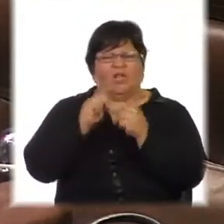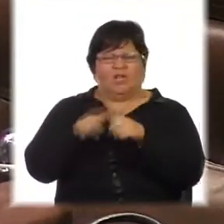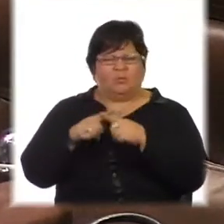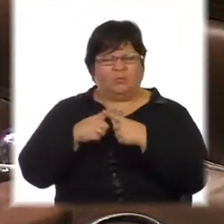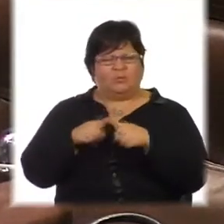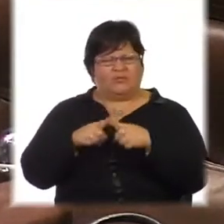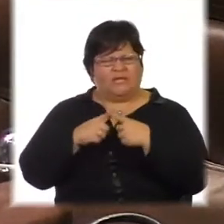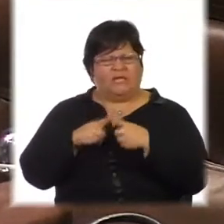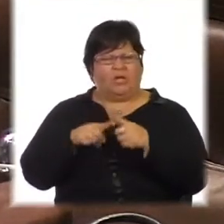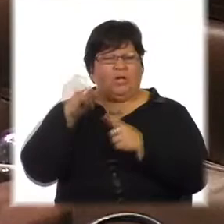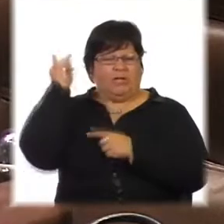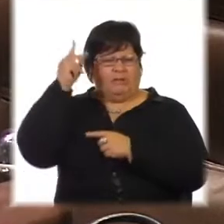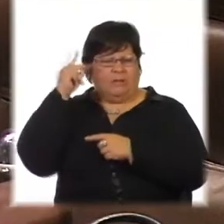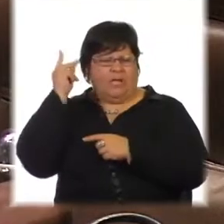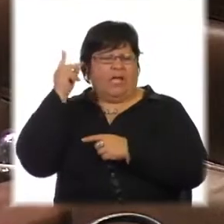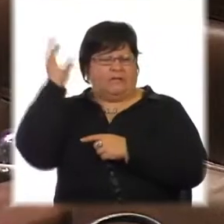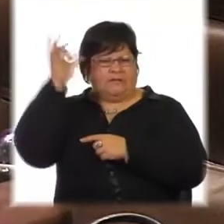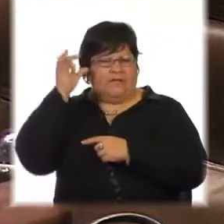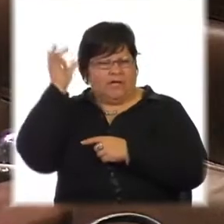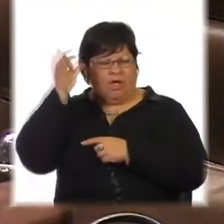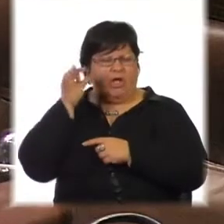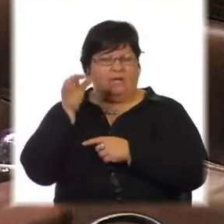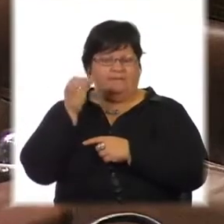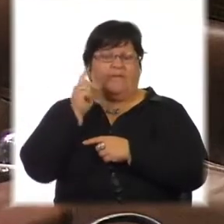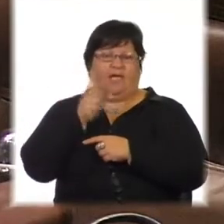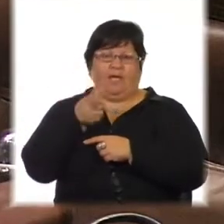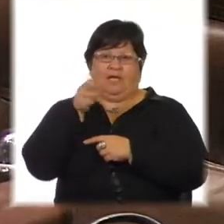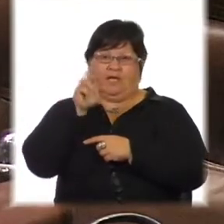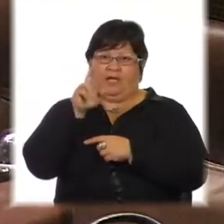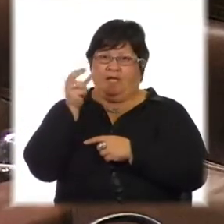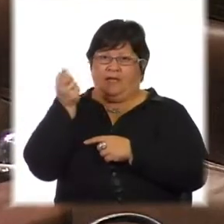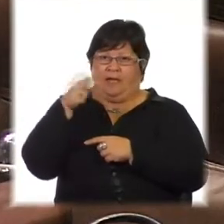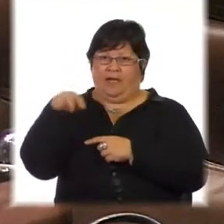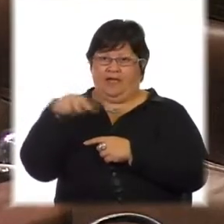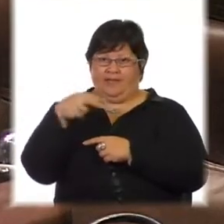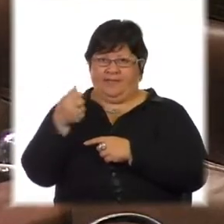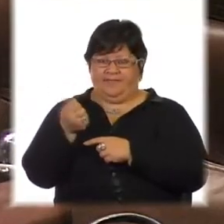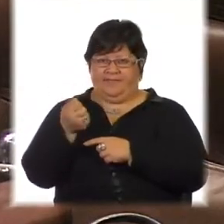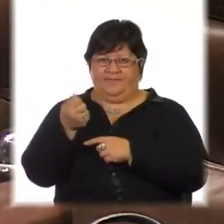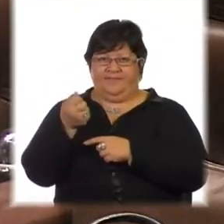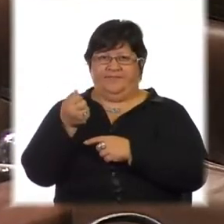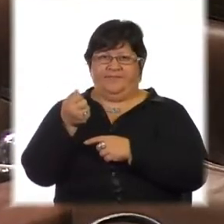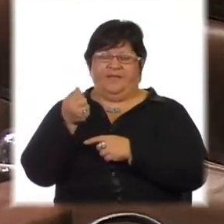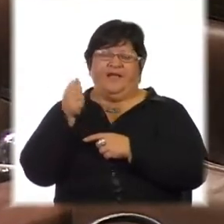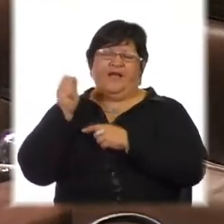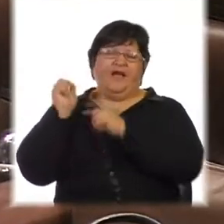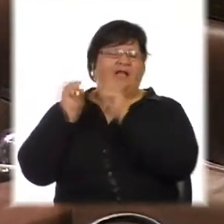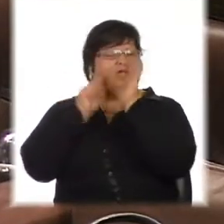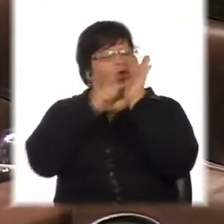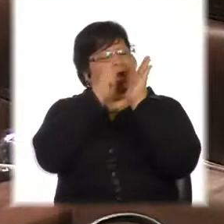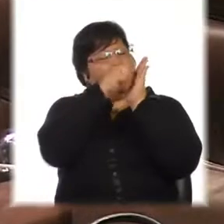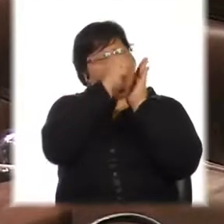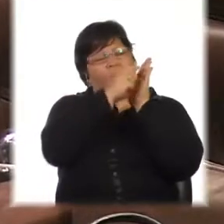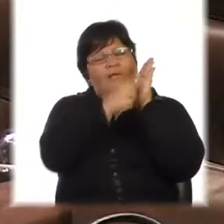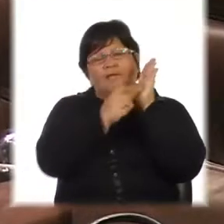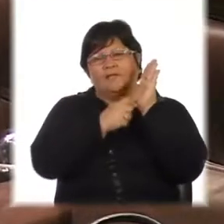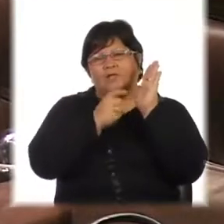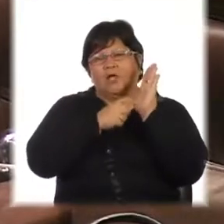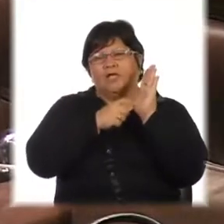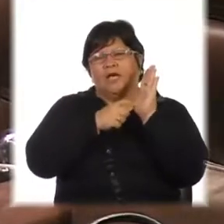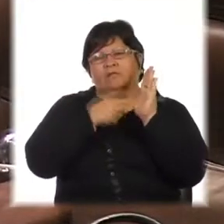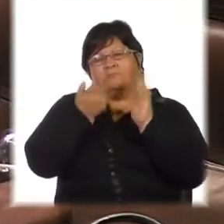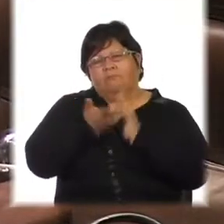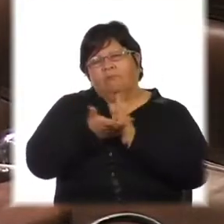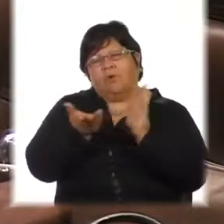Federico Graña quizás también se encargó recorriendo todo el interior de hacerlo presente, este proyecto de